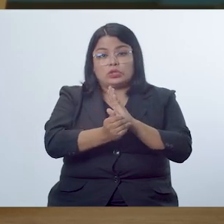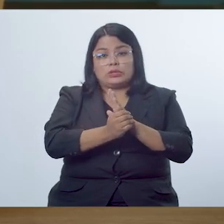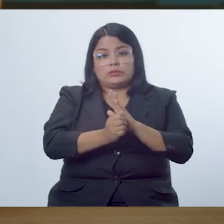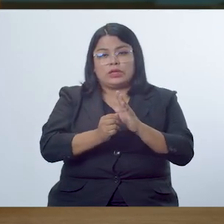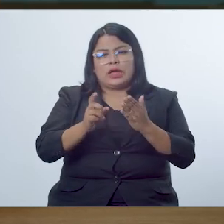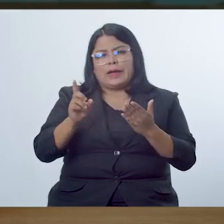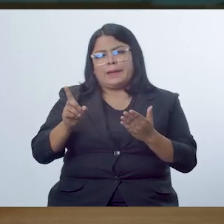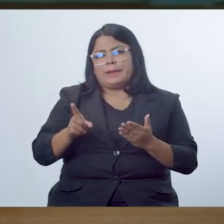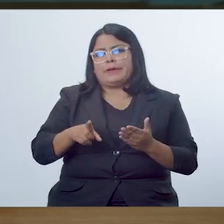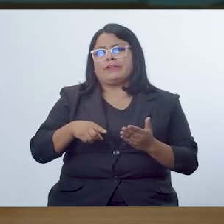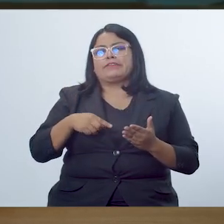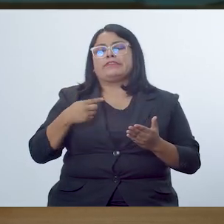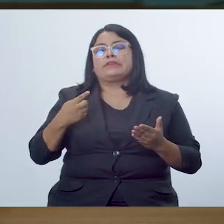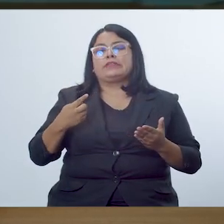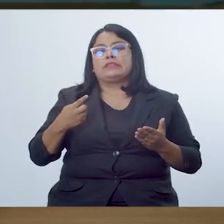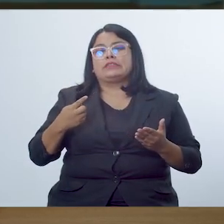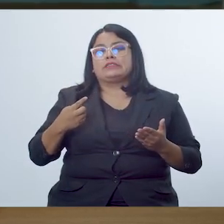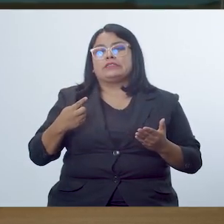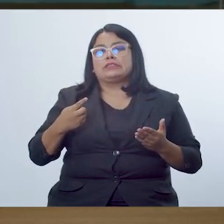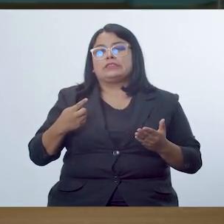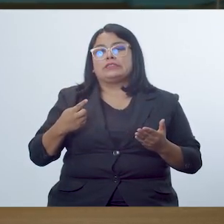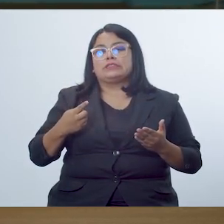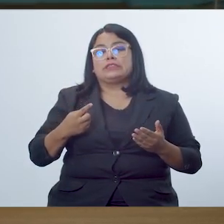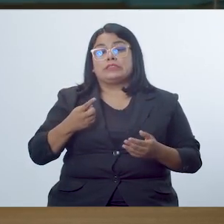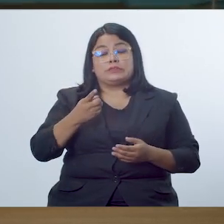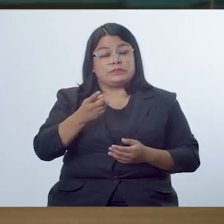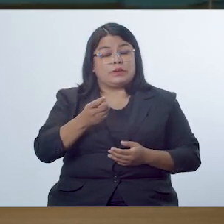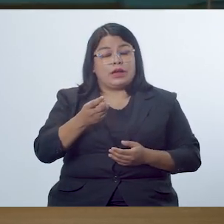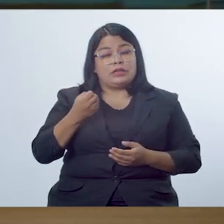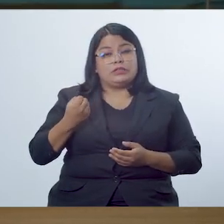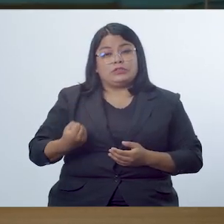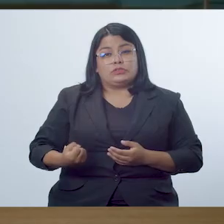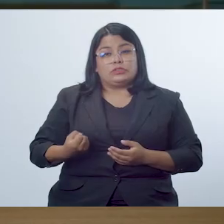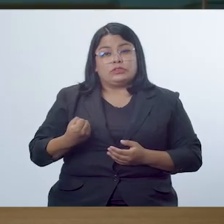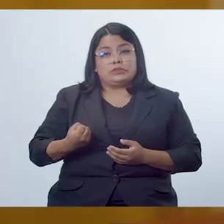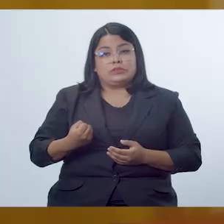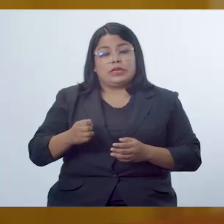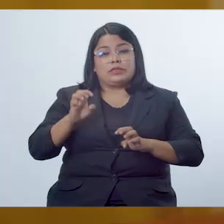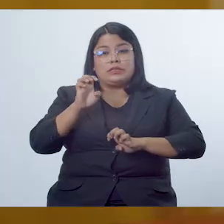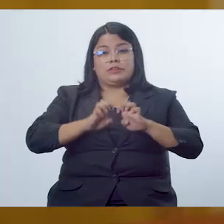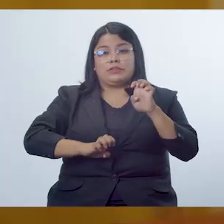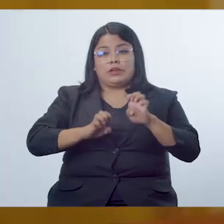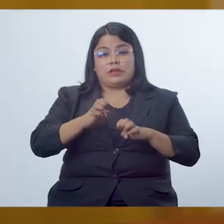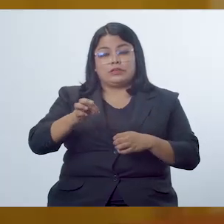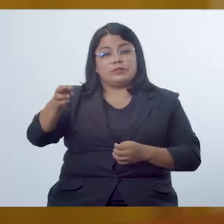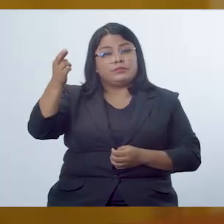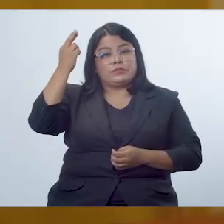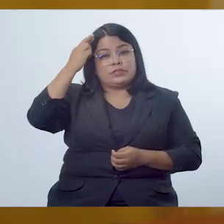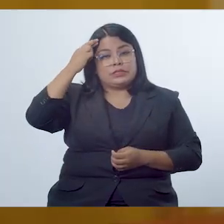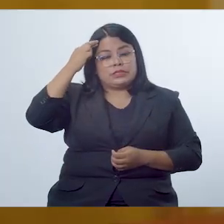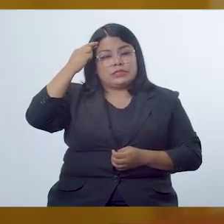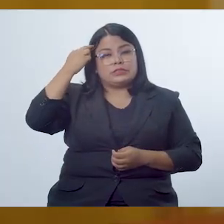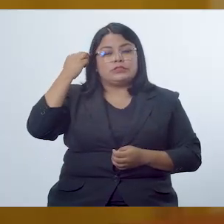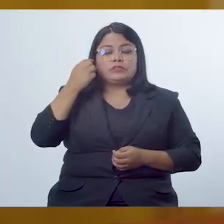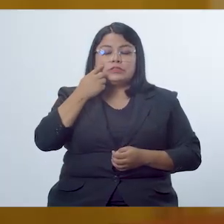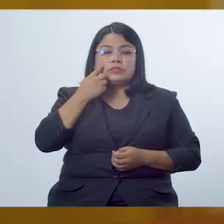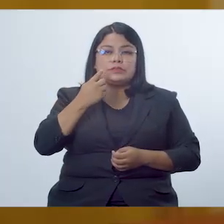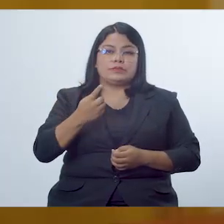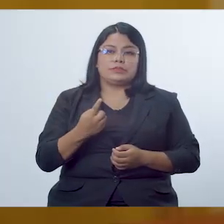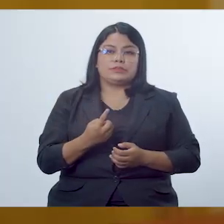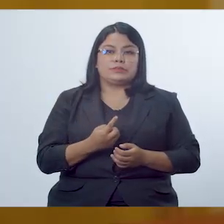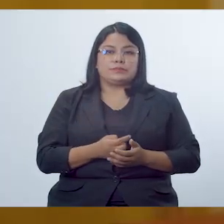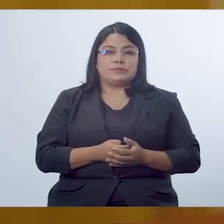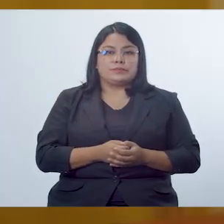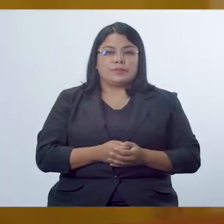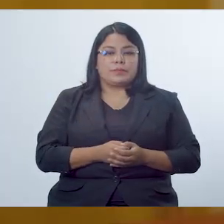una de las competencias que muchas veces se encuentra débil en el estudiantado cuando se somete a evaluaciones por eso se ha